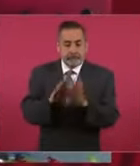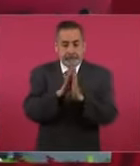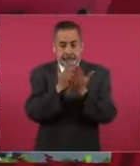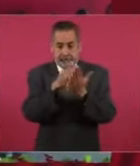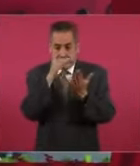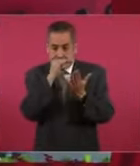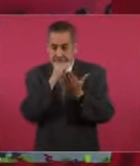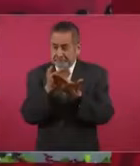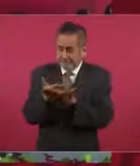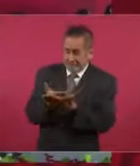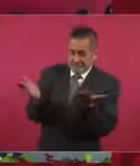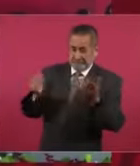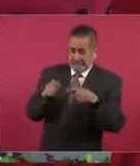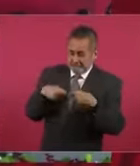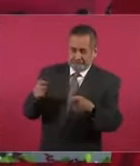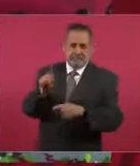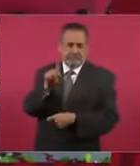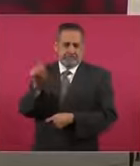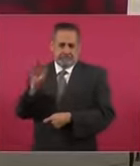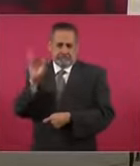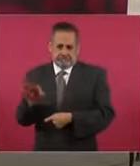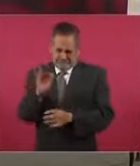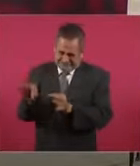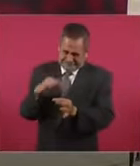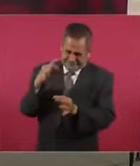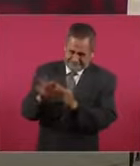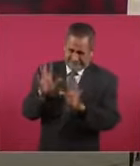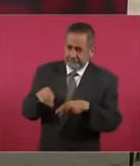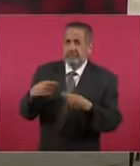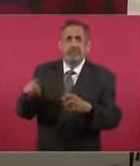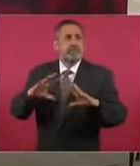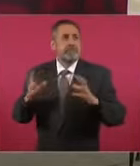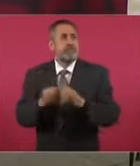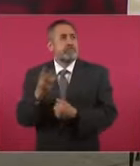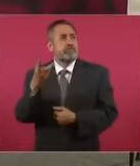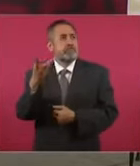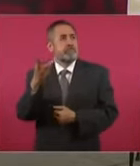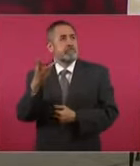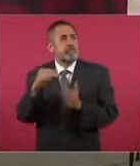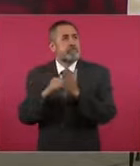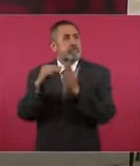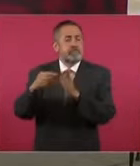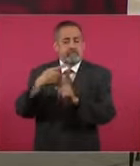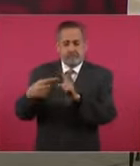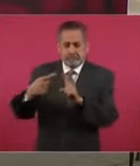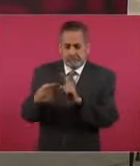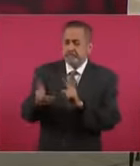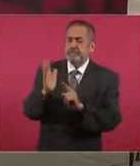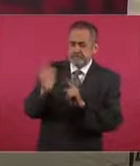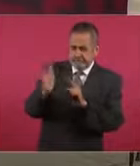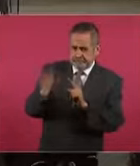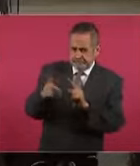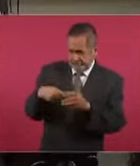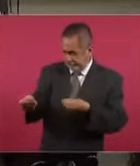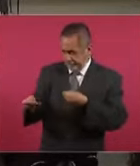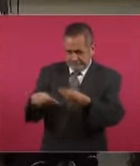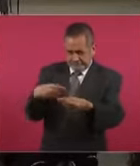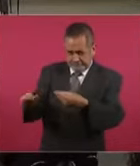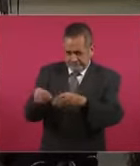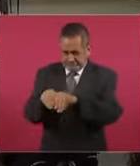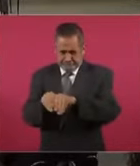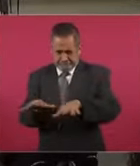libros escolares gratuitos que equivalen a tres millones y medio de estos libros ya se encuentran